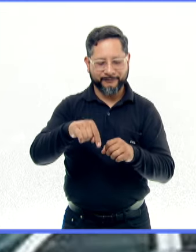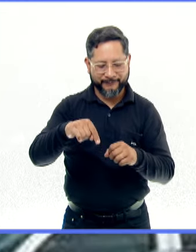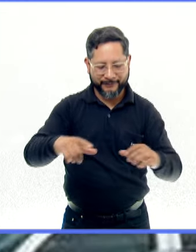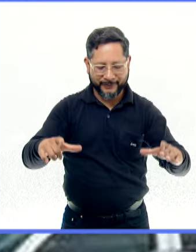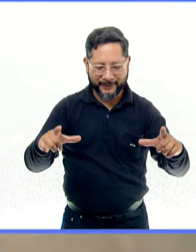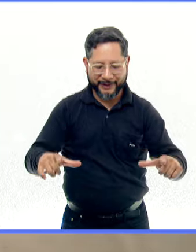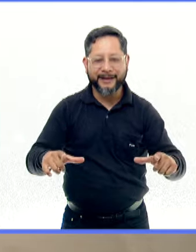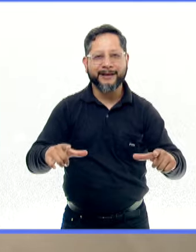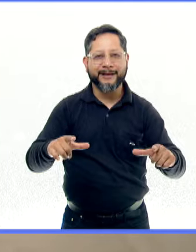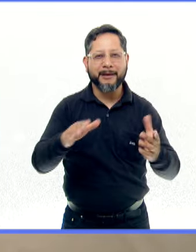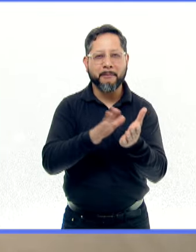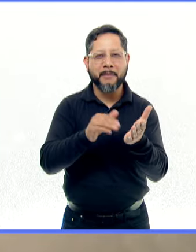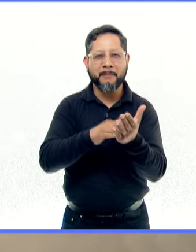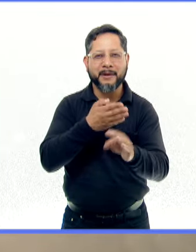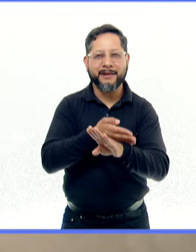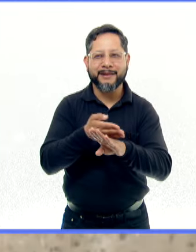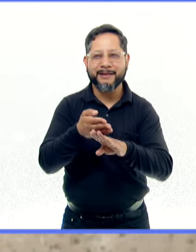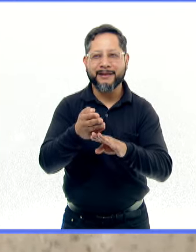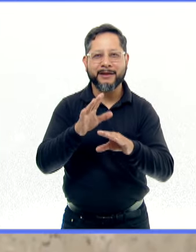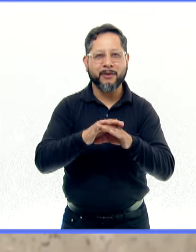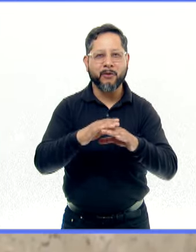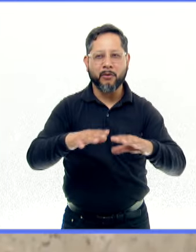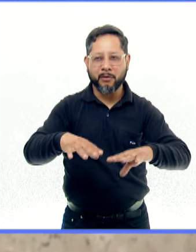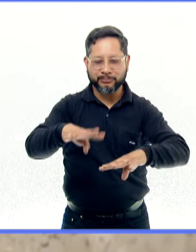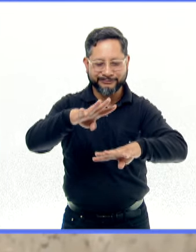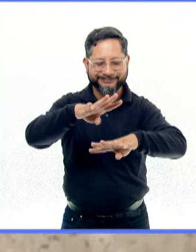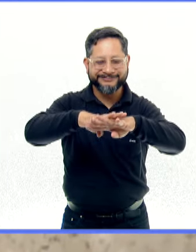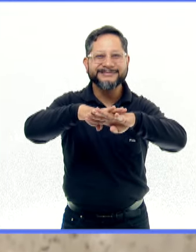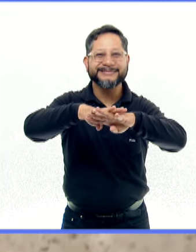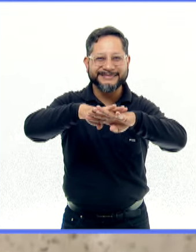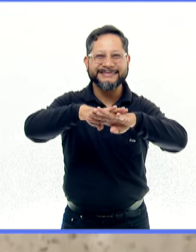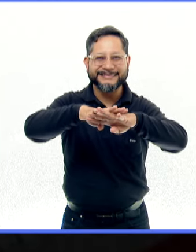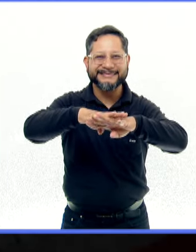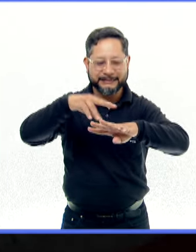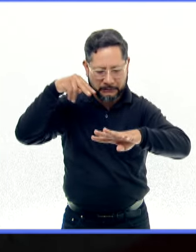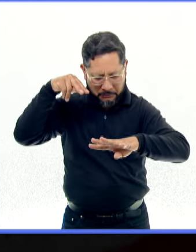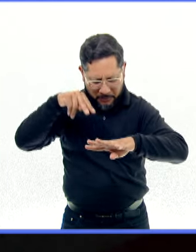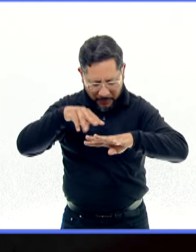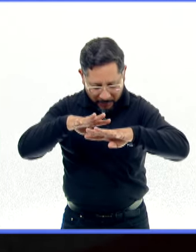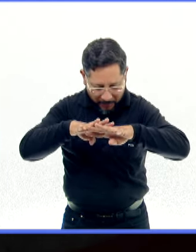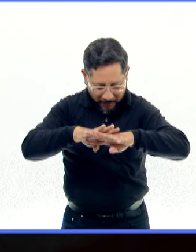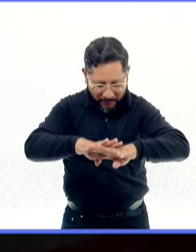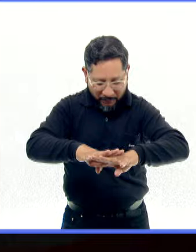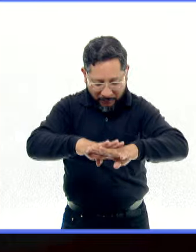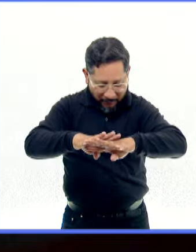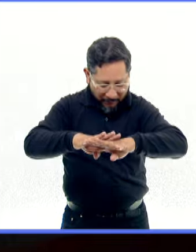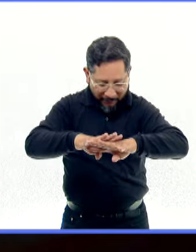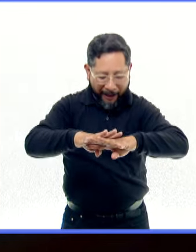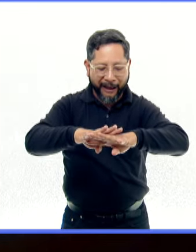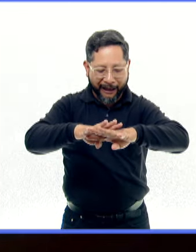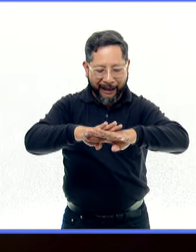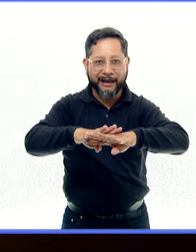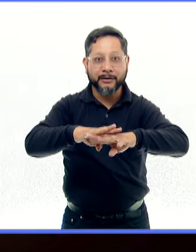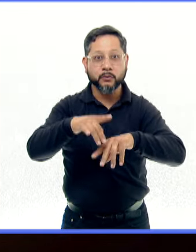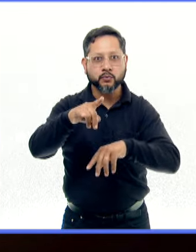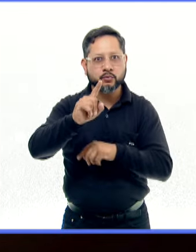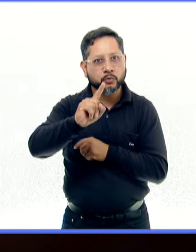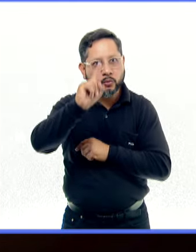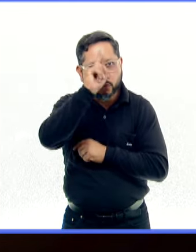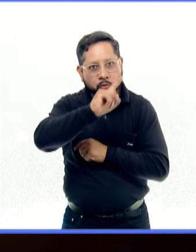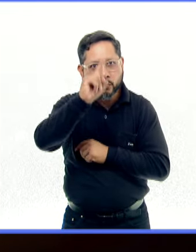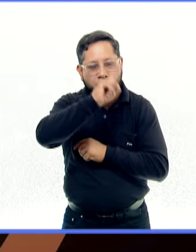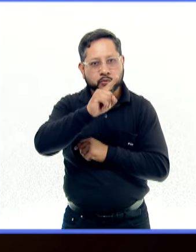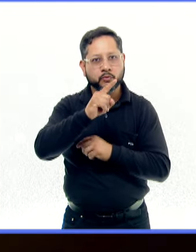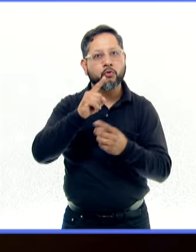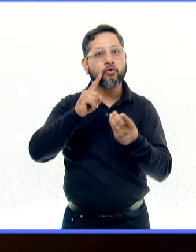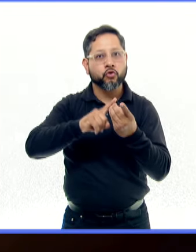o utilizar la sombra de nuestras manos entrelazadas para ver el fenómeno. Le recomendamos seguir las instrucciones de fuentes